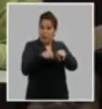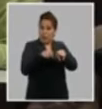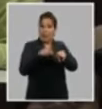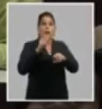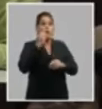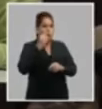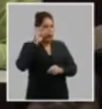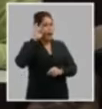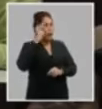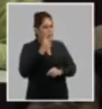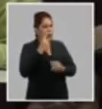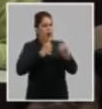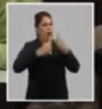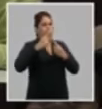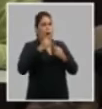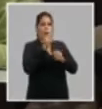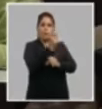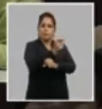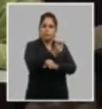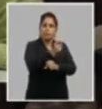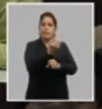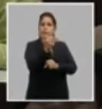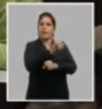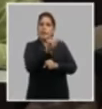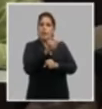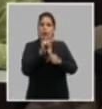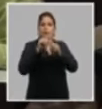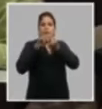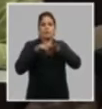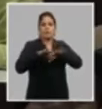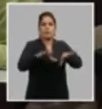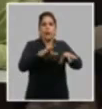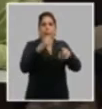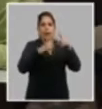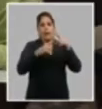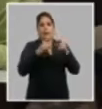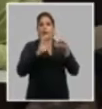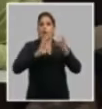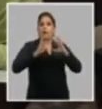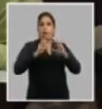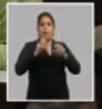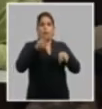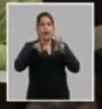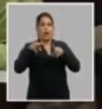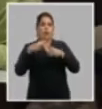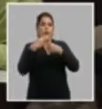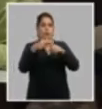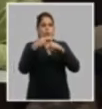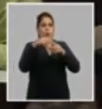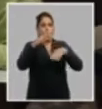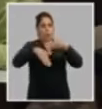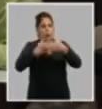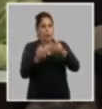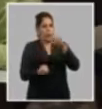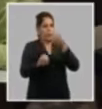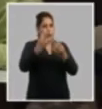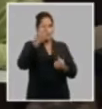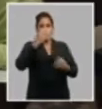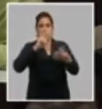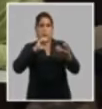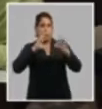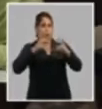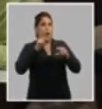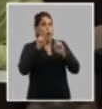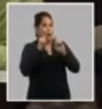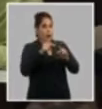convenzan partiendo de la pedagogía del ejemplo que movilicen en ese camino para buscar soluciones ante problemas cada vez más complejos